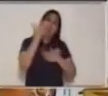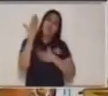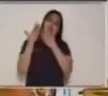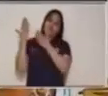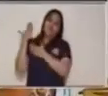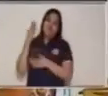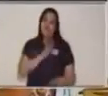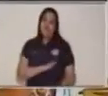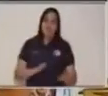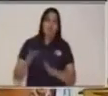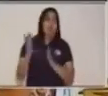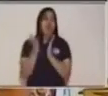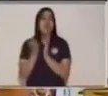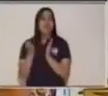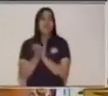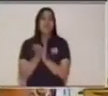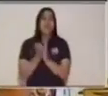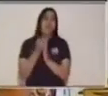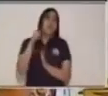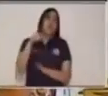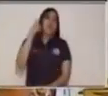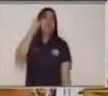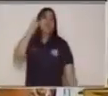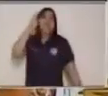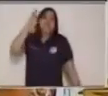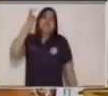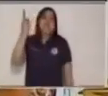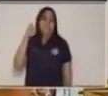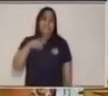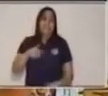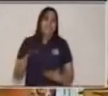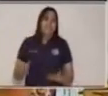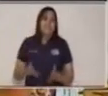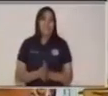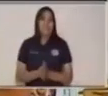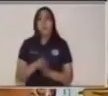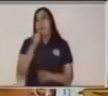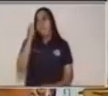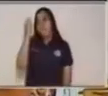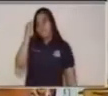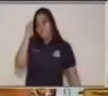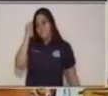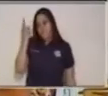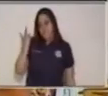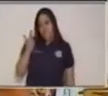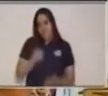afuera? ¿Y qué extrañas en este momento? Pensemos.